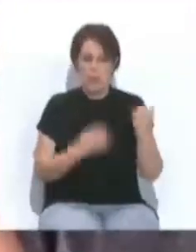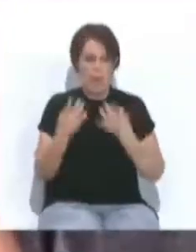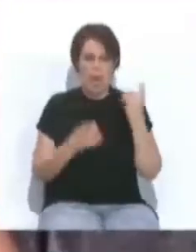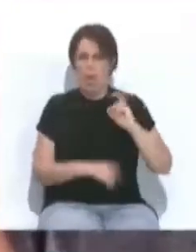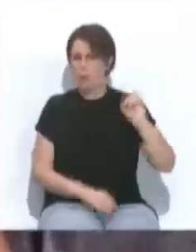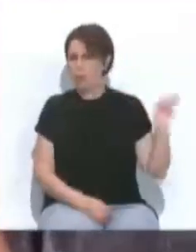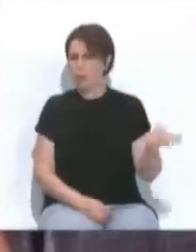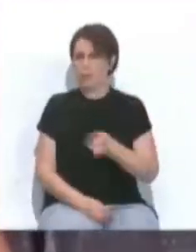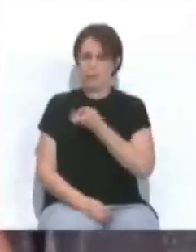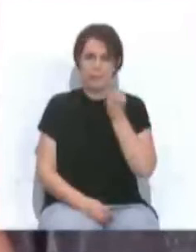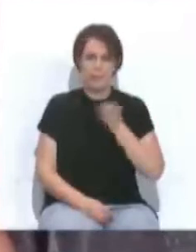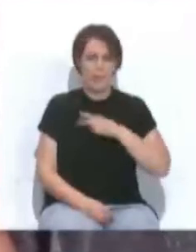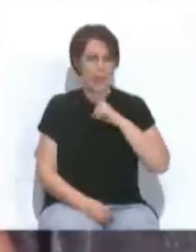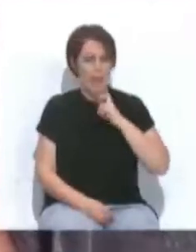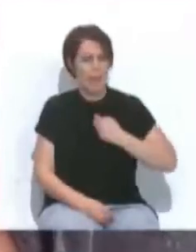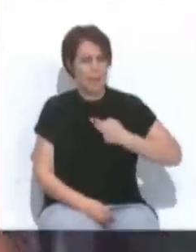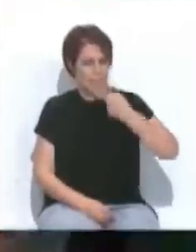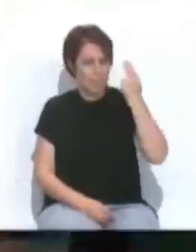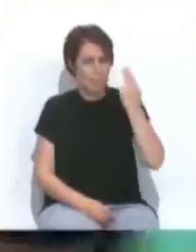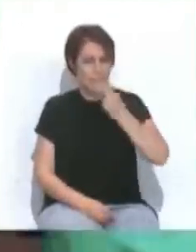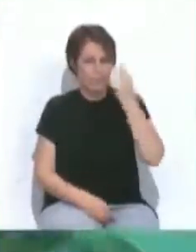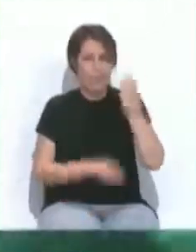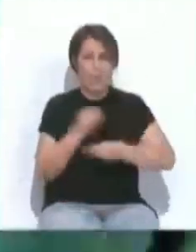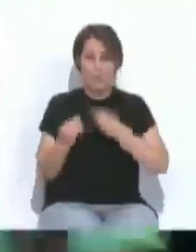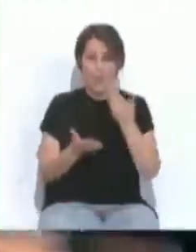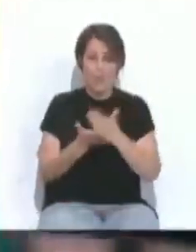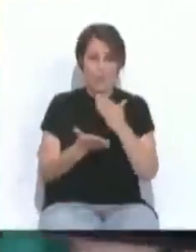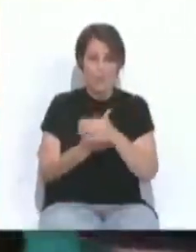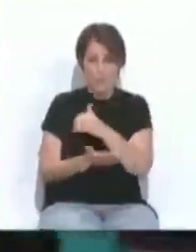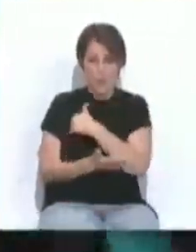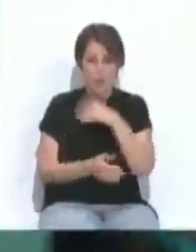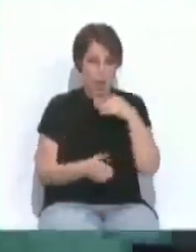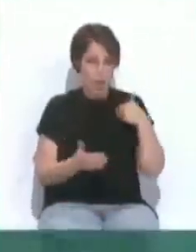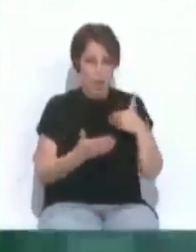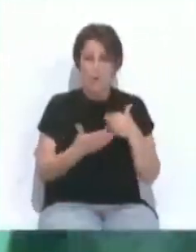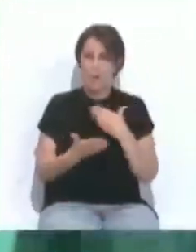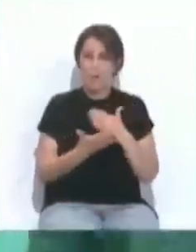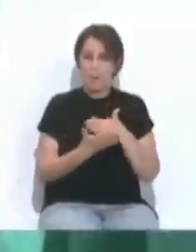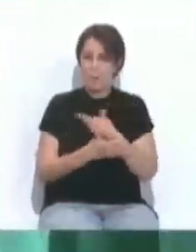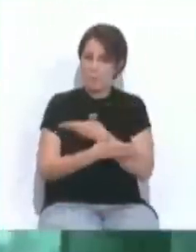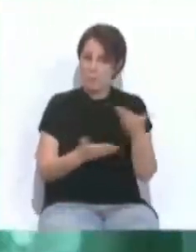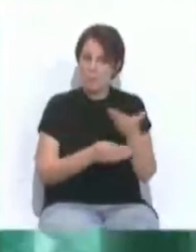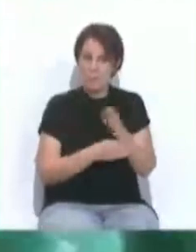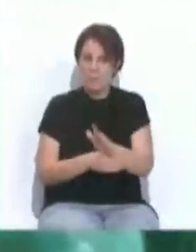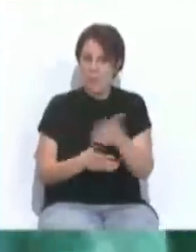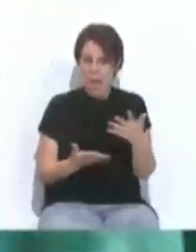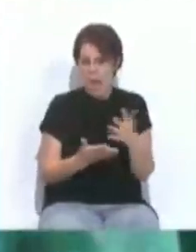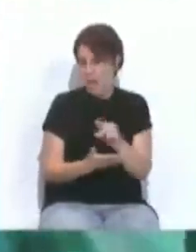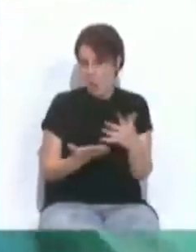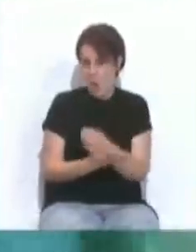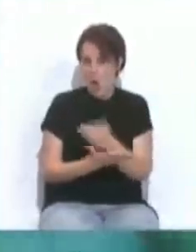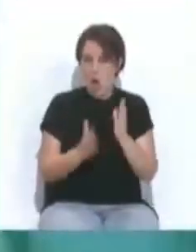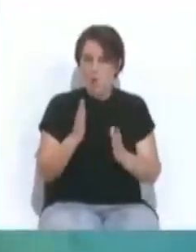actividades muy valiosas, muy interesantes, que se han hecho durante todo el curso y los propios alumnos se las muestran a los demás. Hay de todo, hay